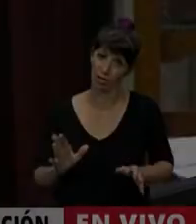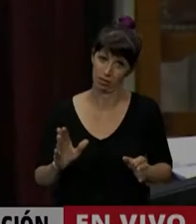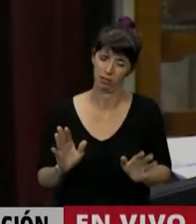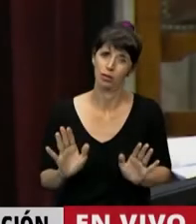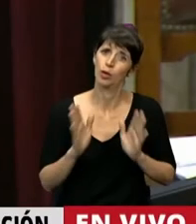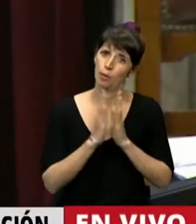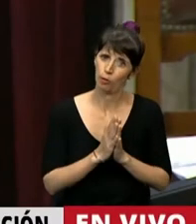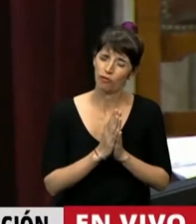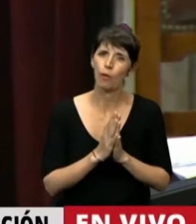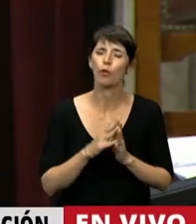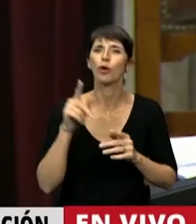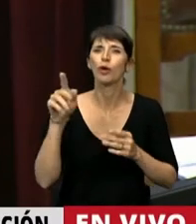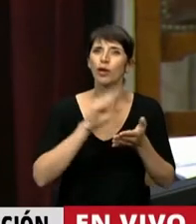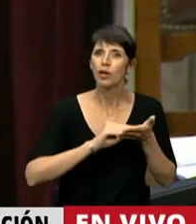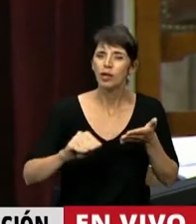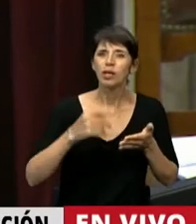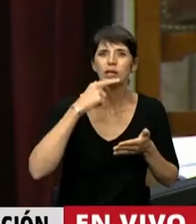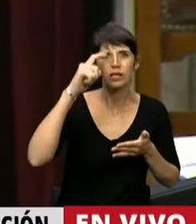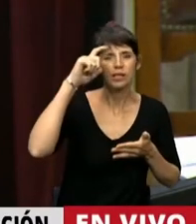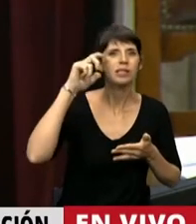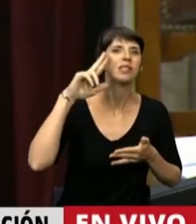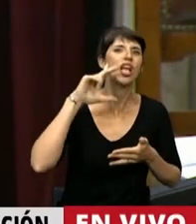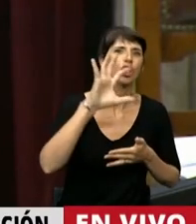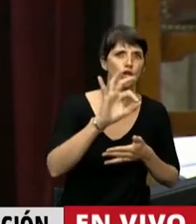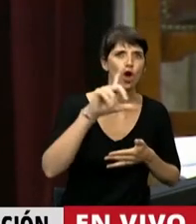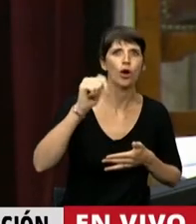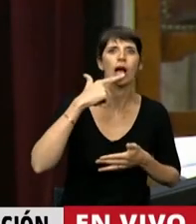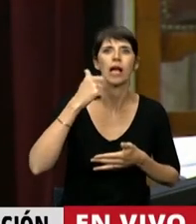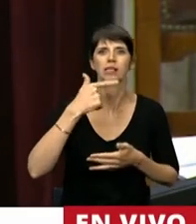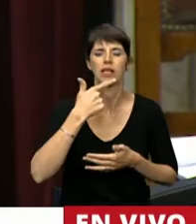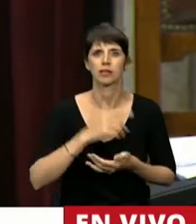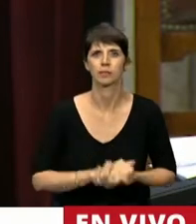En el uso de la palabra, el diputado Sergio Guillermo Casas.